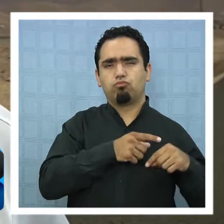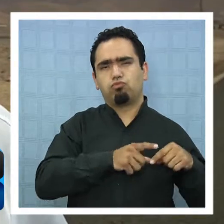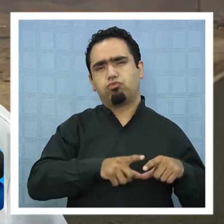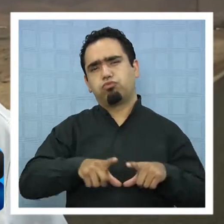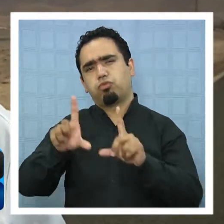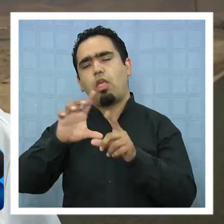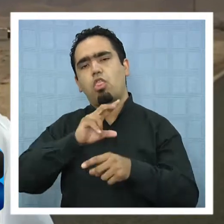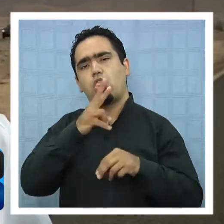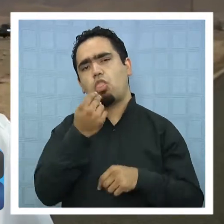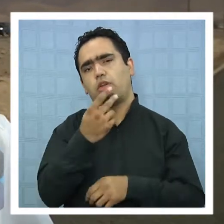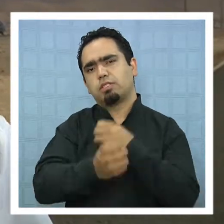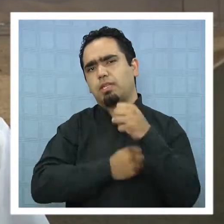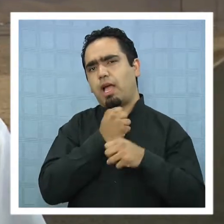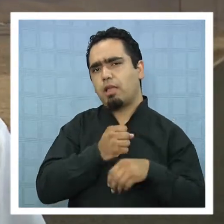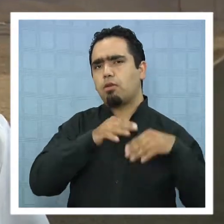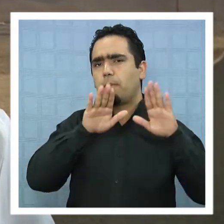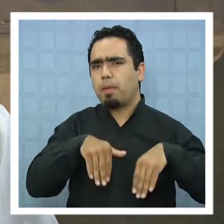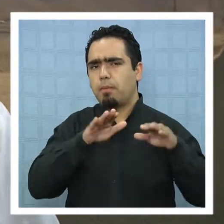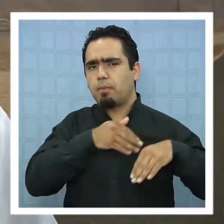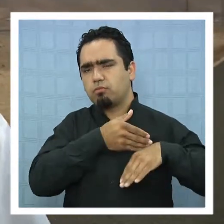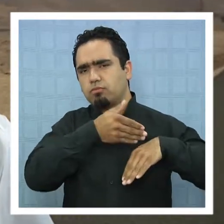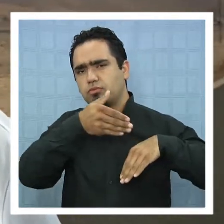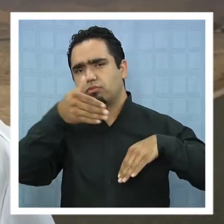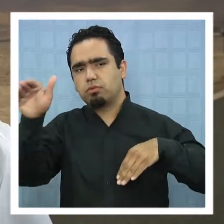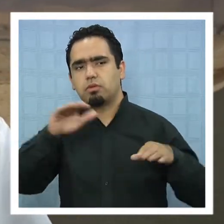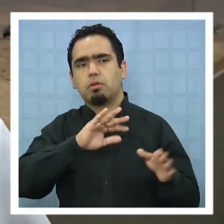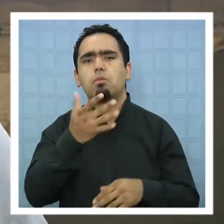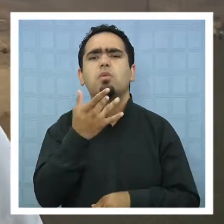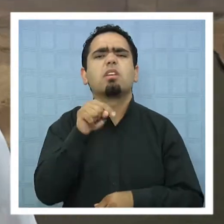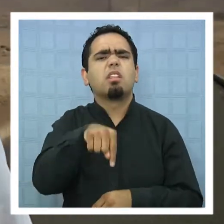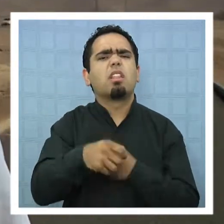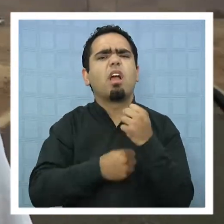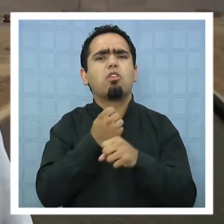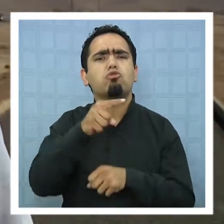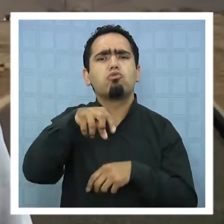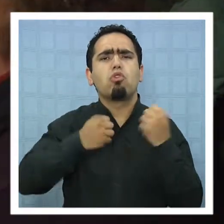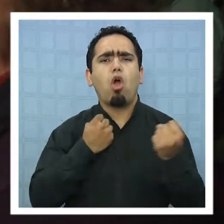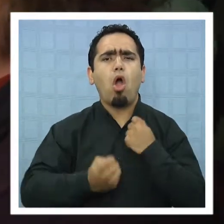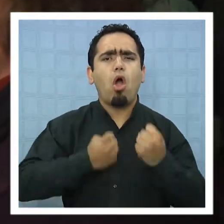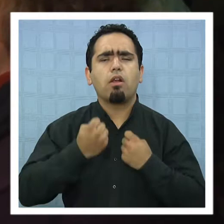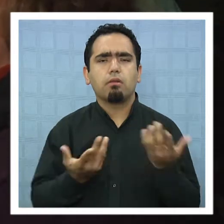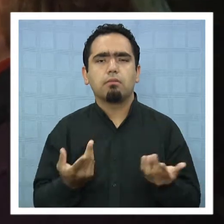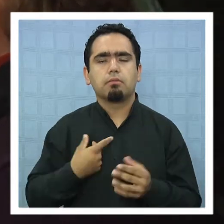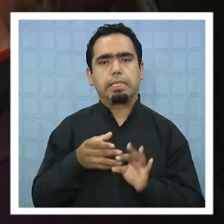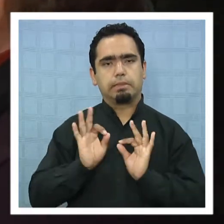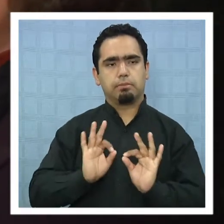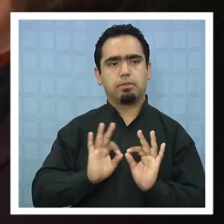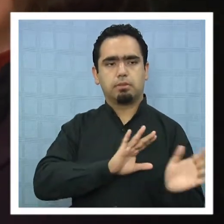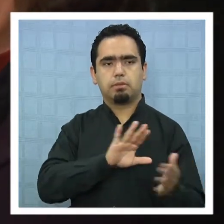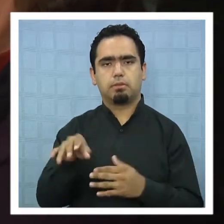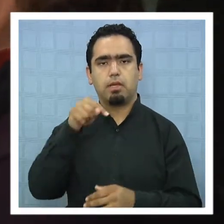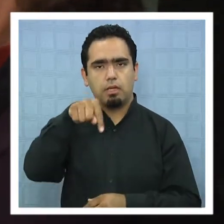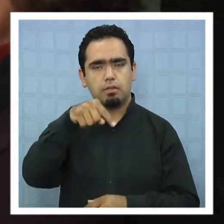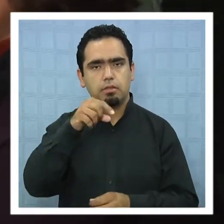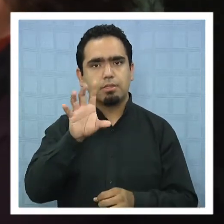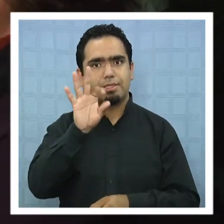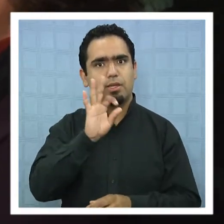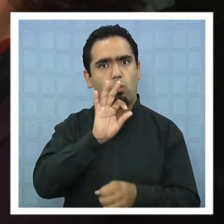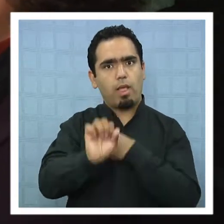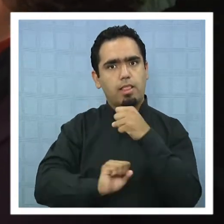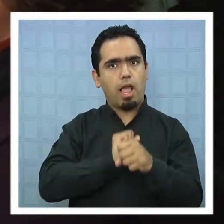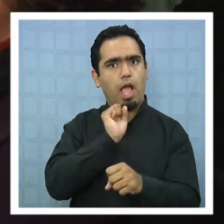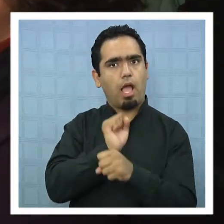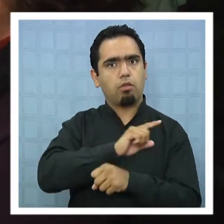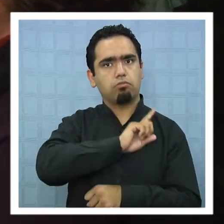la hago, que hago la manda. ¿Y por qué este año decidiste hacerlo corriendo? Porque algo especial. Más de 50 años. ¿Más de 50 años? ¿La